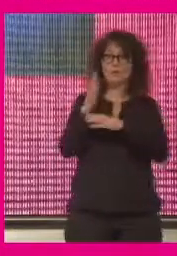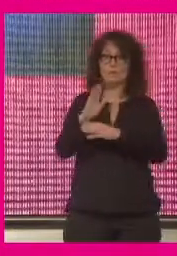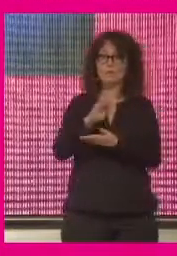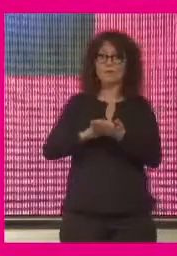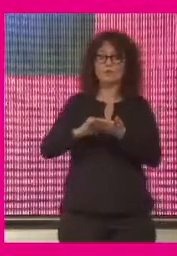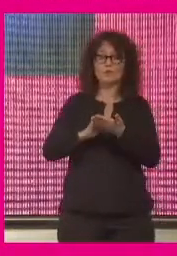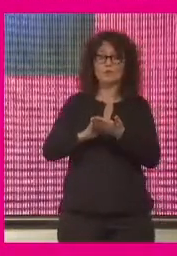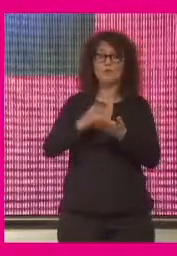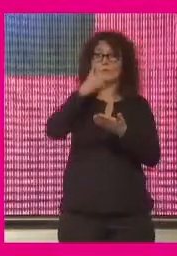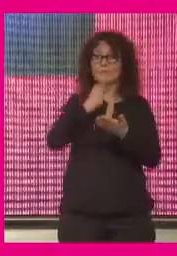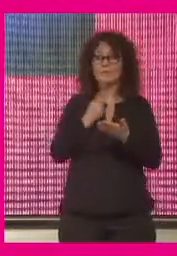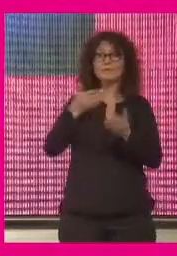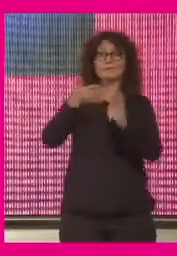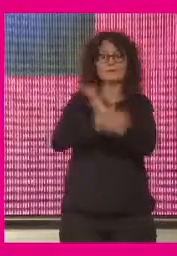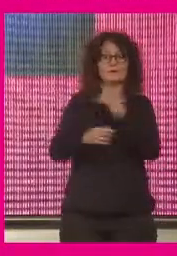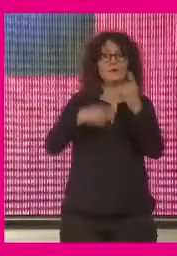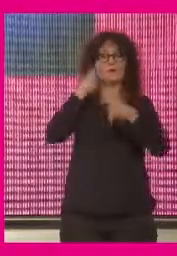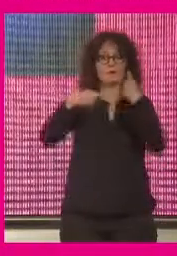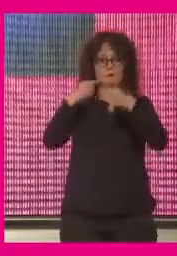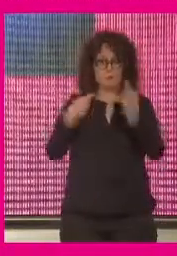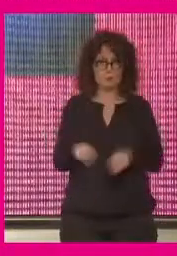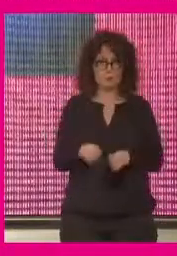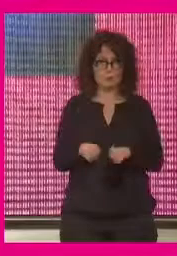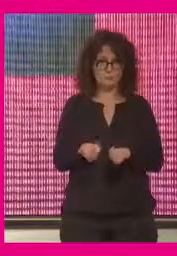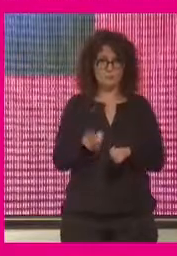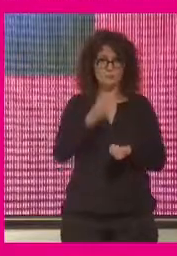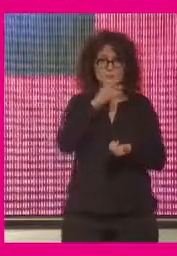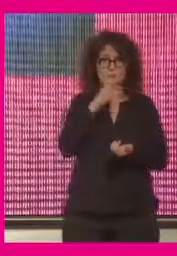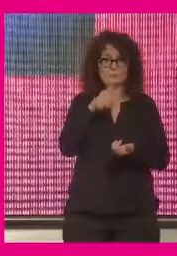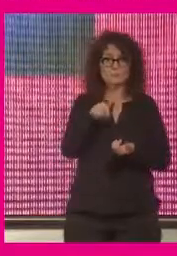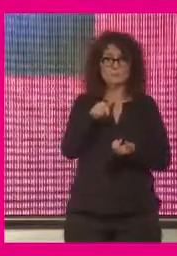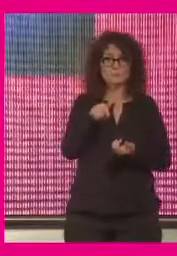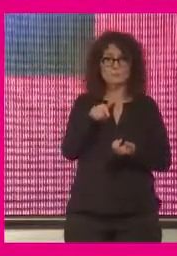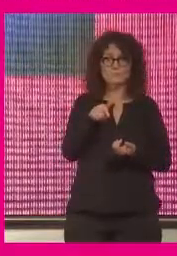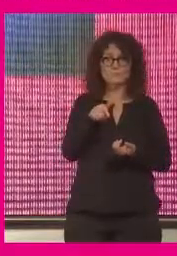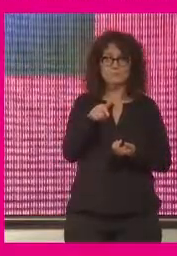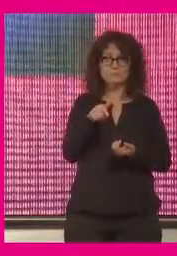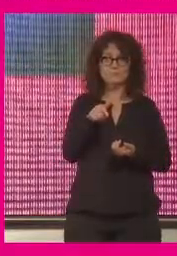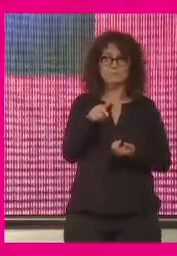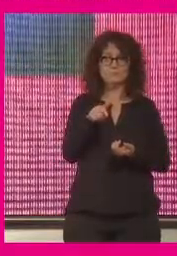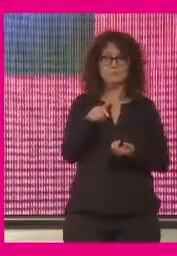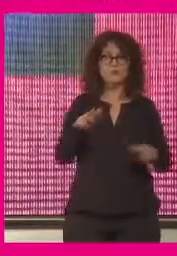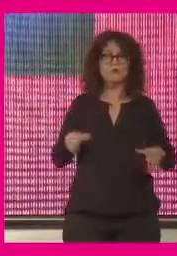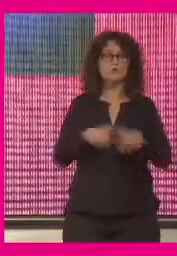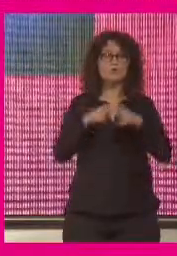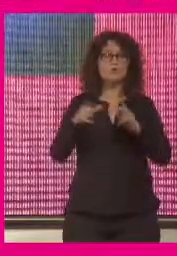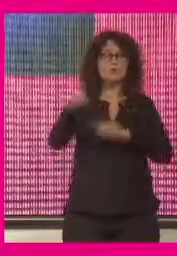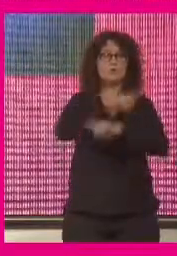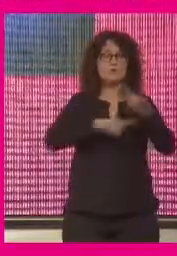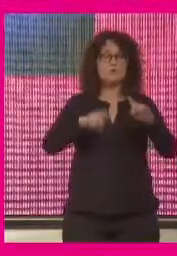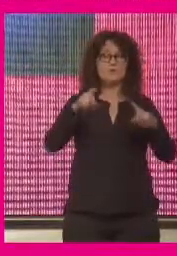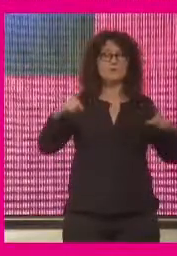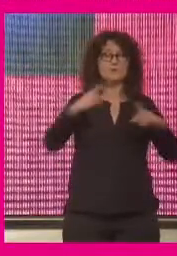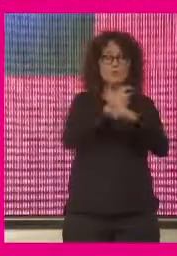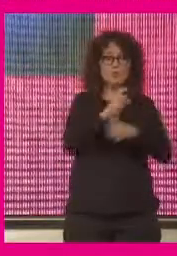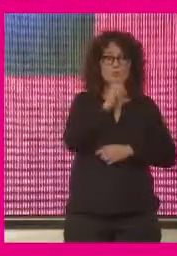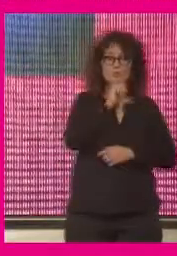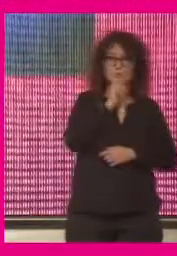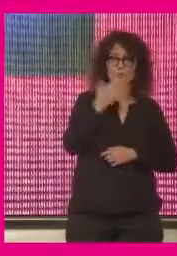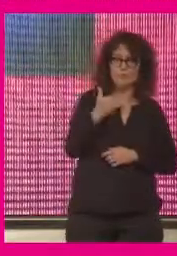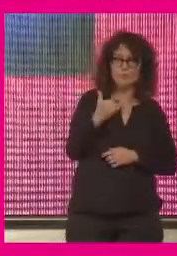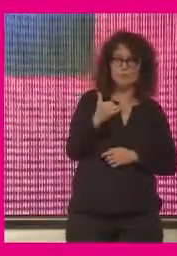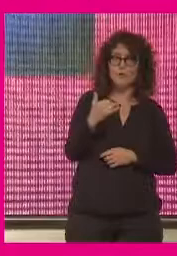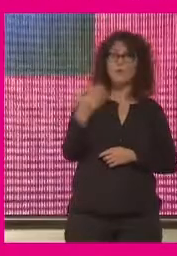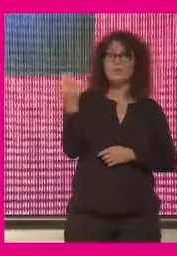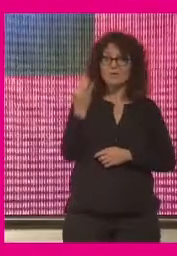populismo encuentra soluciones fáciles entre problemas complejos estamos en una sociedad con problemas muy complejos que requiere